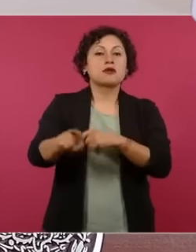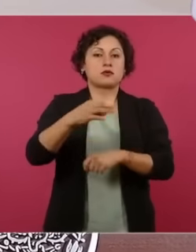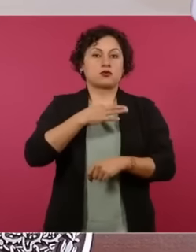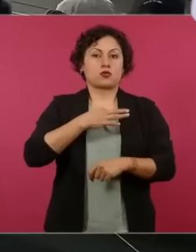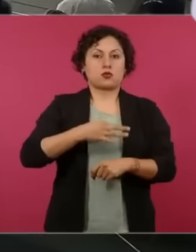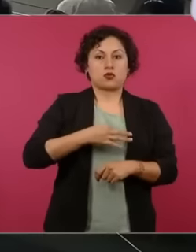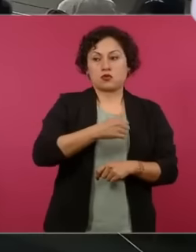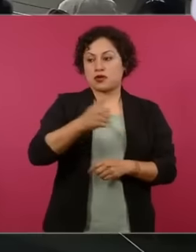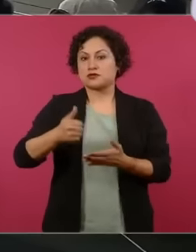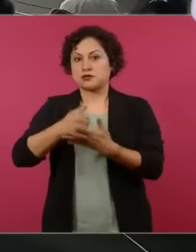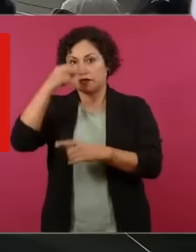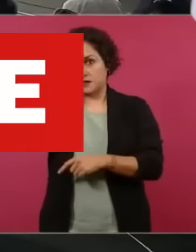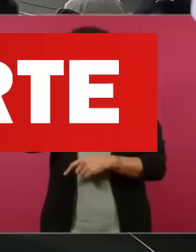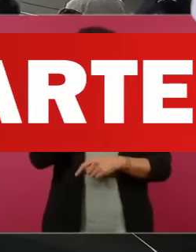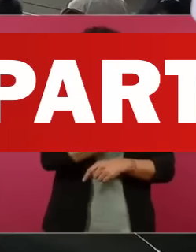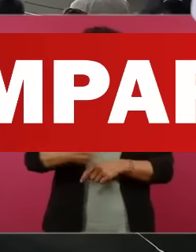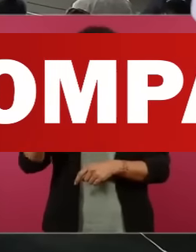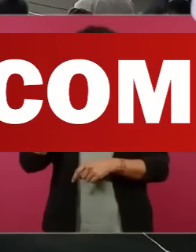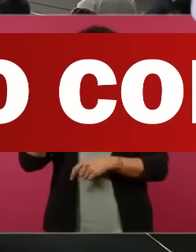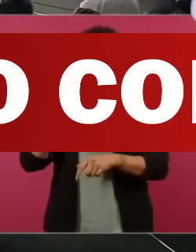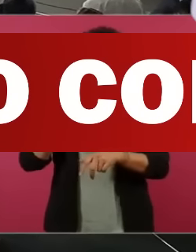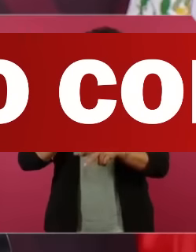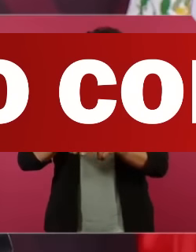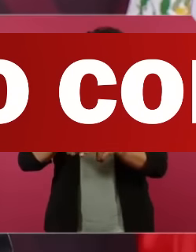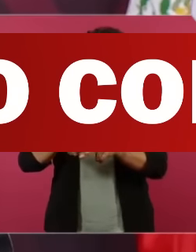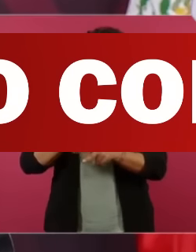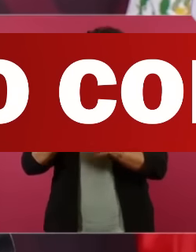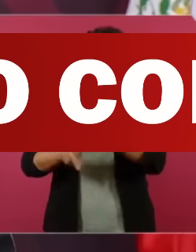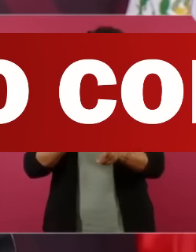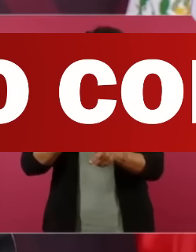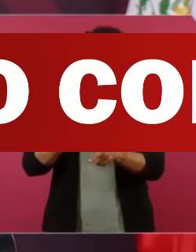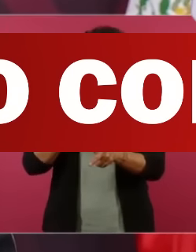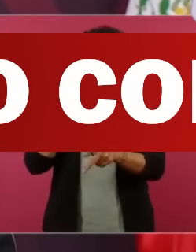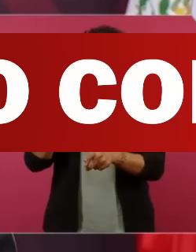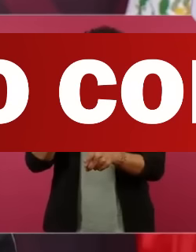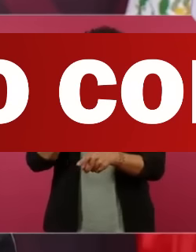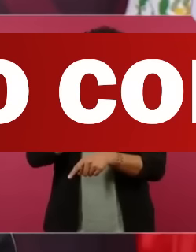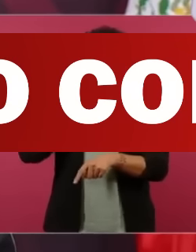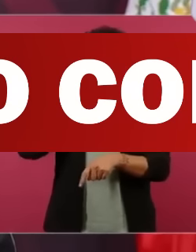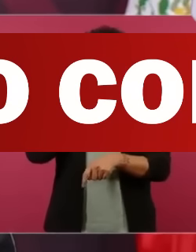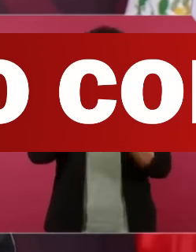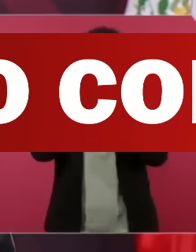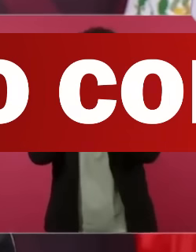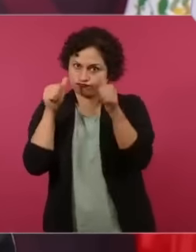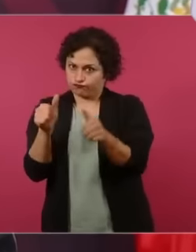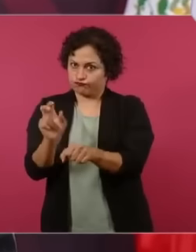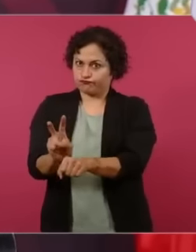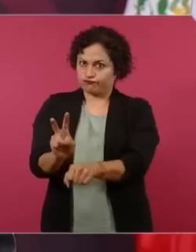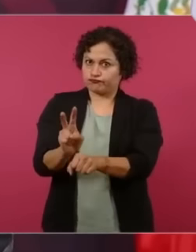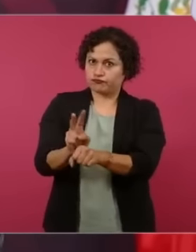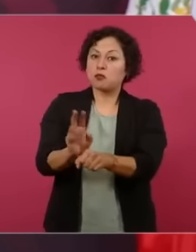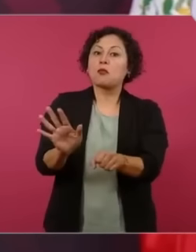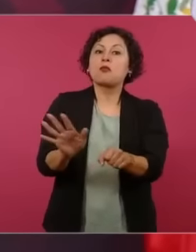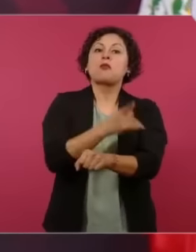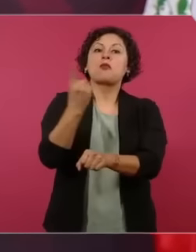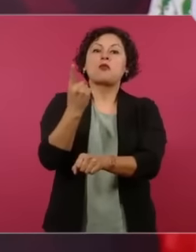entre el 26 27 28 si brinda un apoyo económico a los jóvenes para impulsar el desarrollo personal y